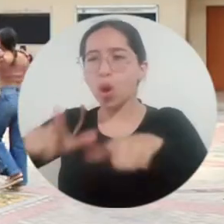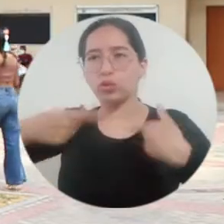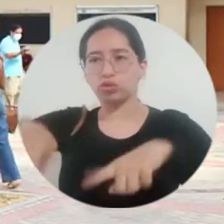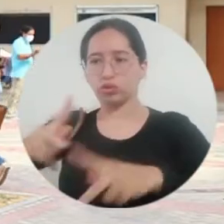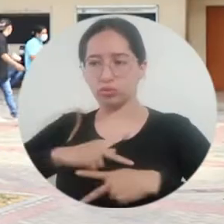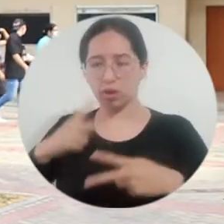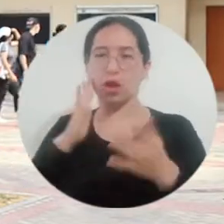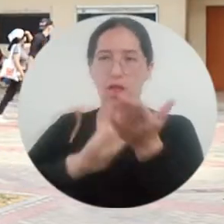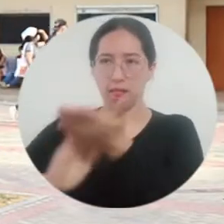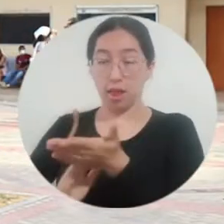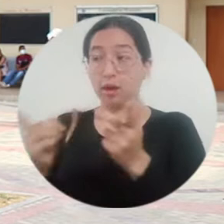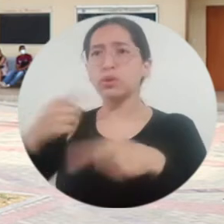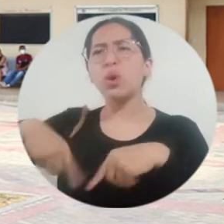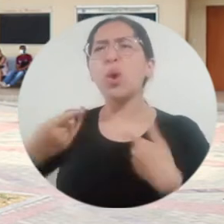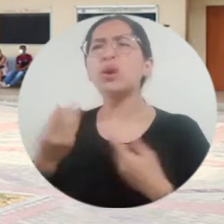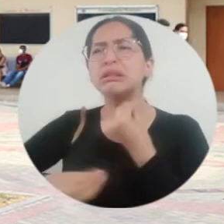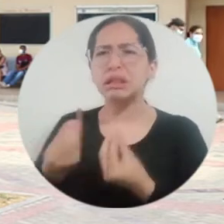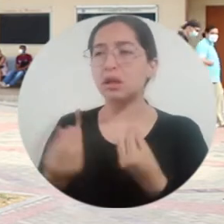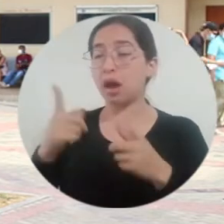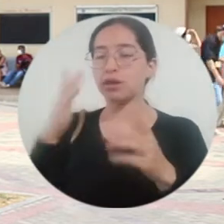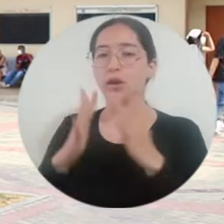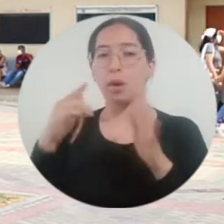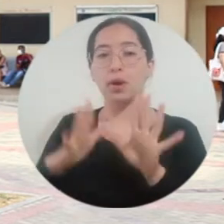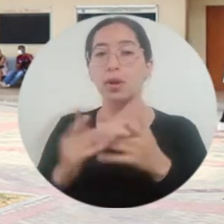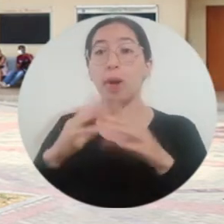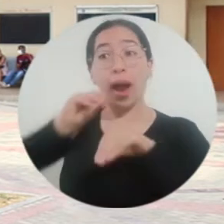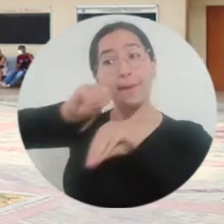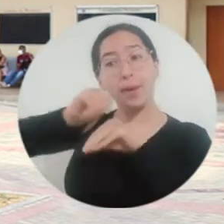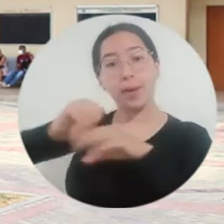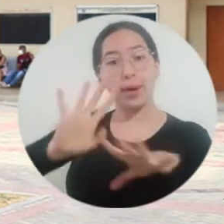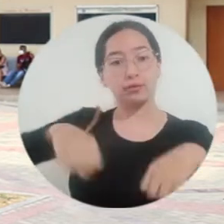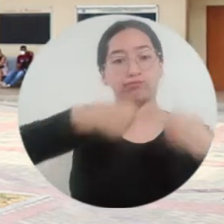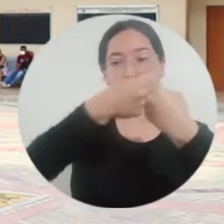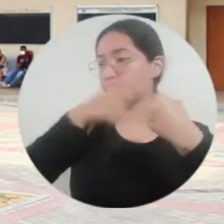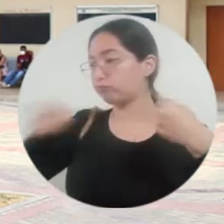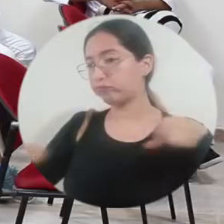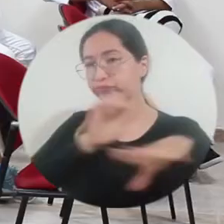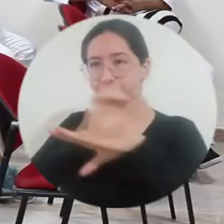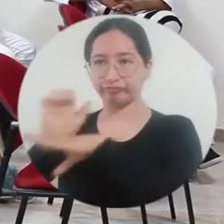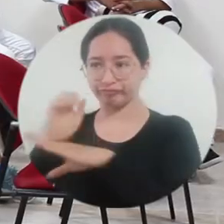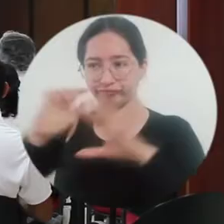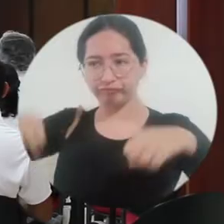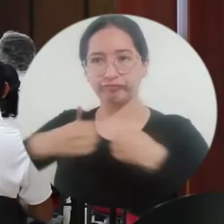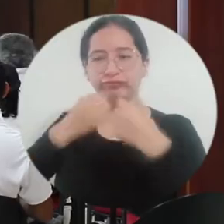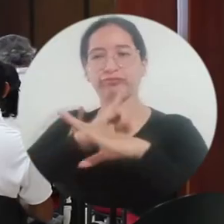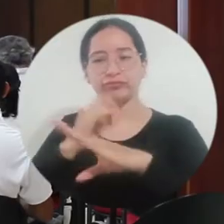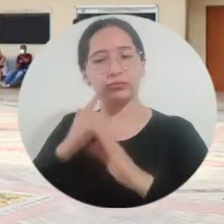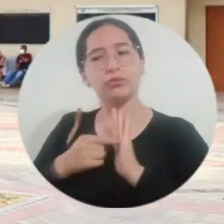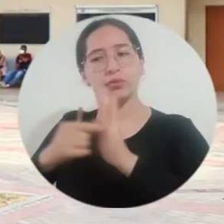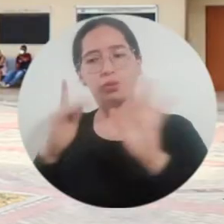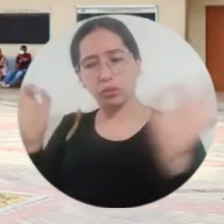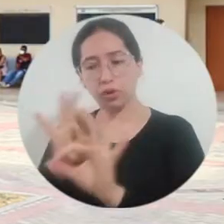tratar de organizar y tratar de articular estas actividades y estas capacitaciones para que se dicten en la Universidad del Magdalena. Un primer